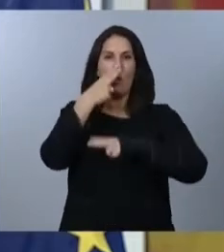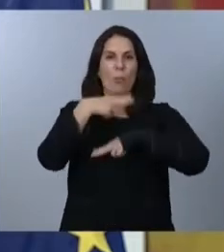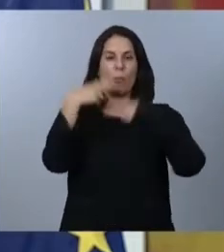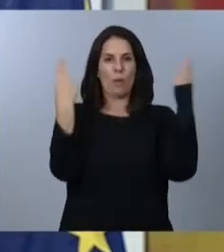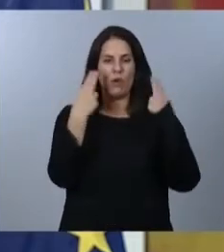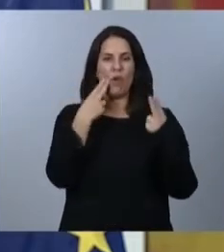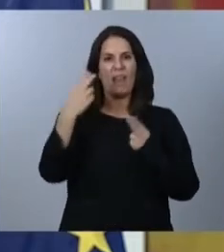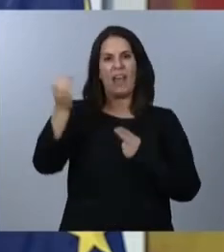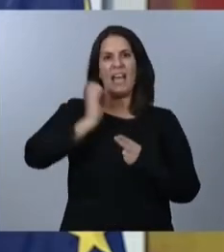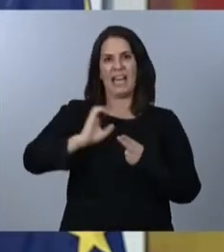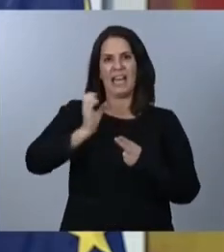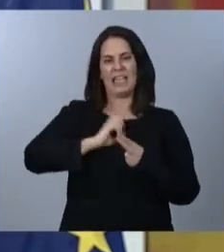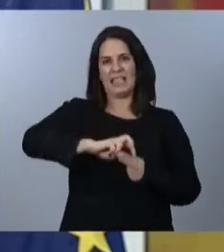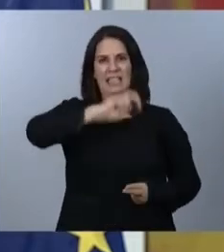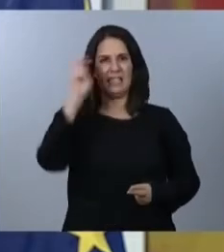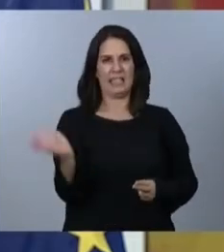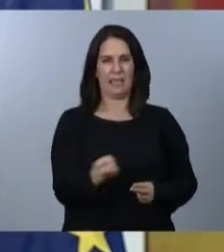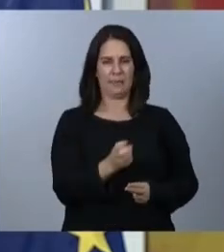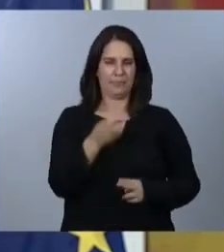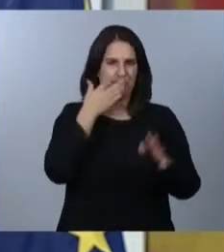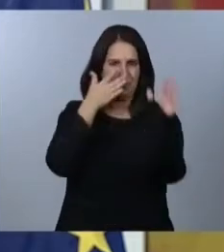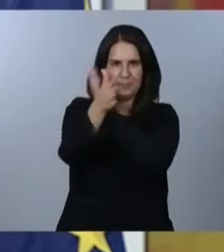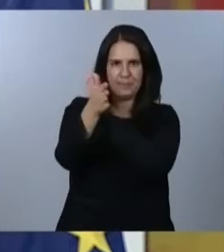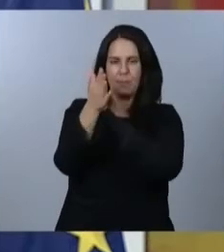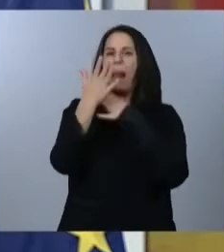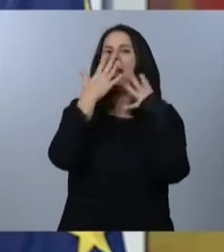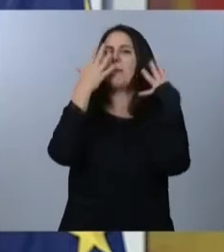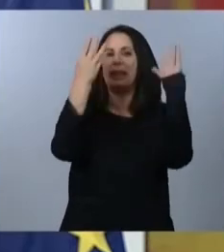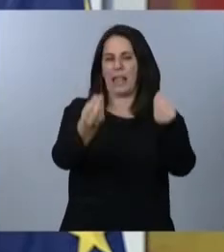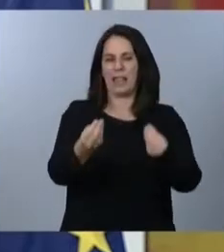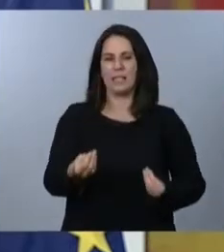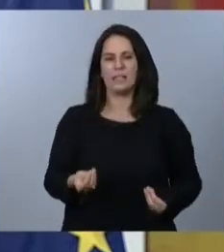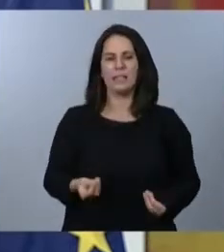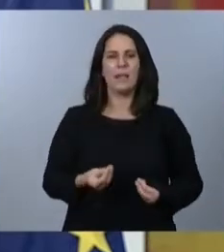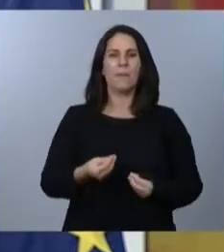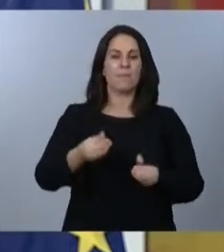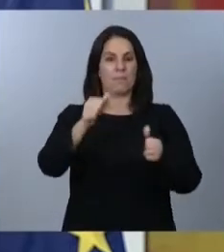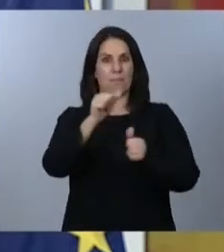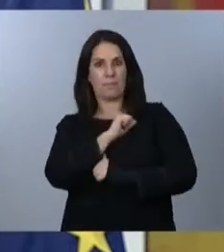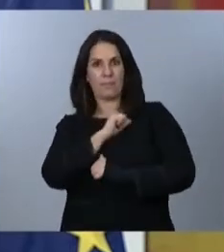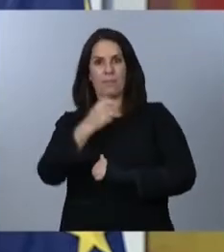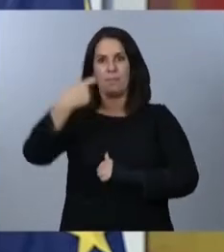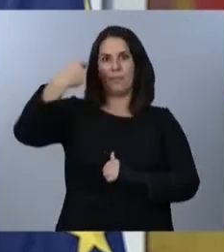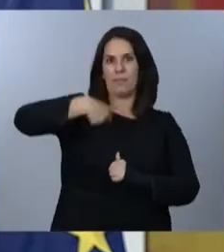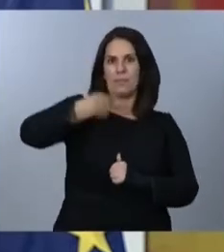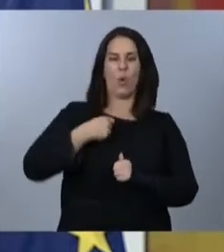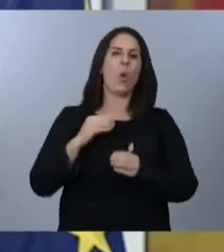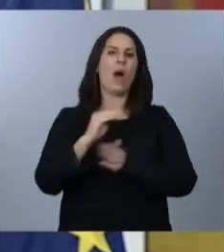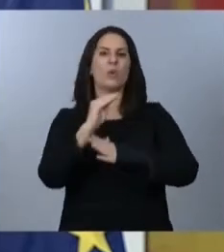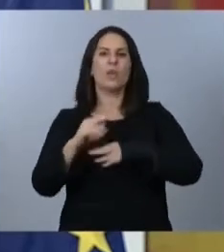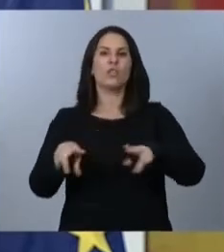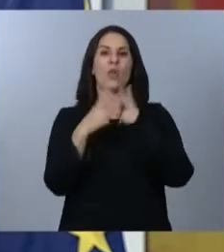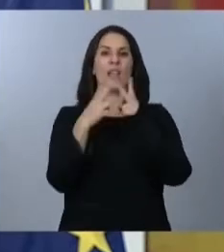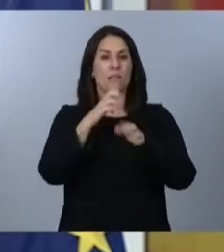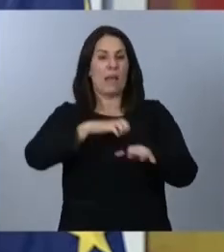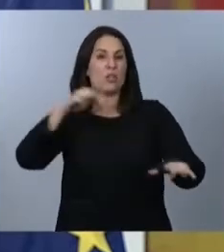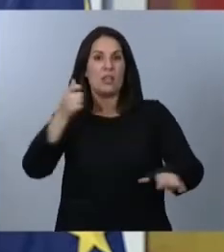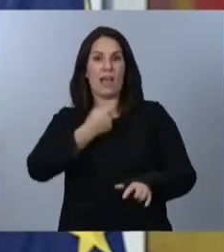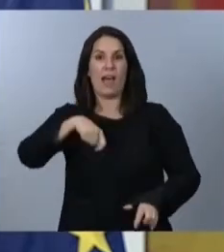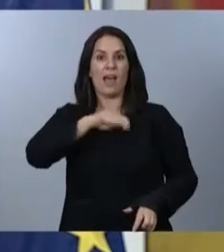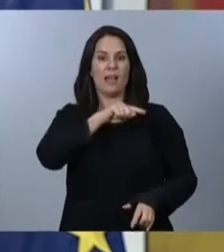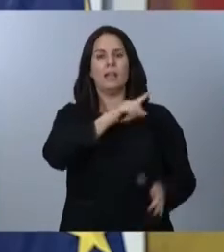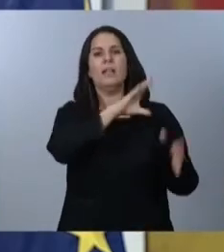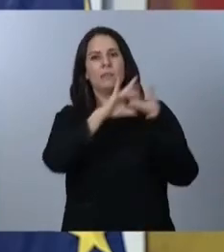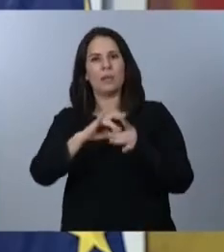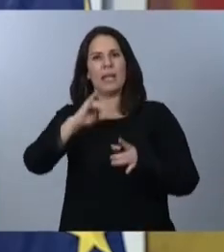todo el mundo lo entienda. Las prestaciones por desempleo y la mayoría de las ayudas sociales que existen en España están vinculadas a este índice...